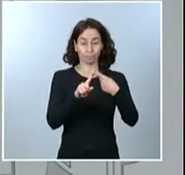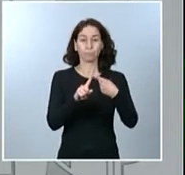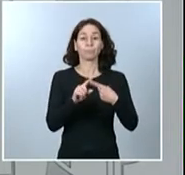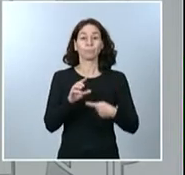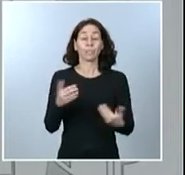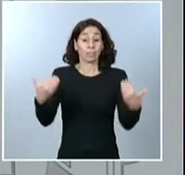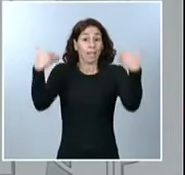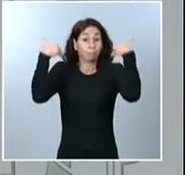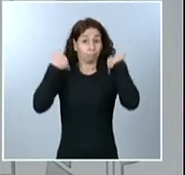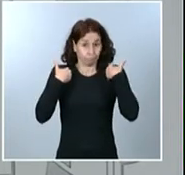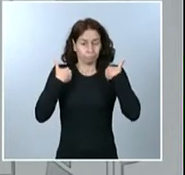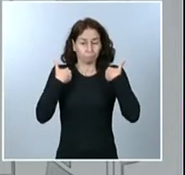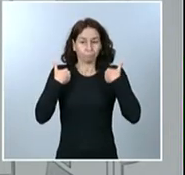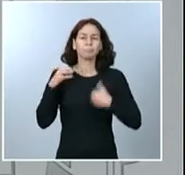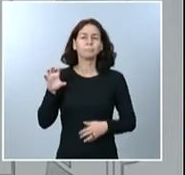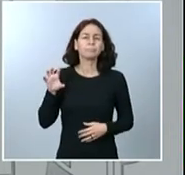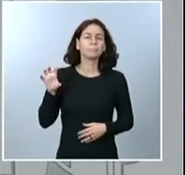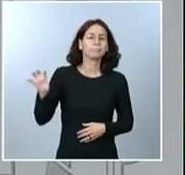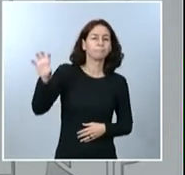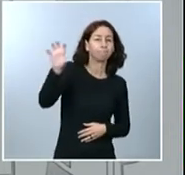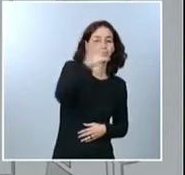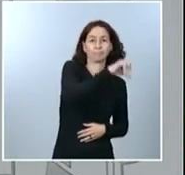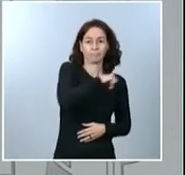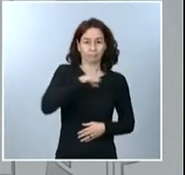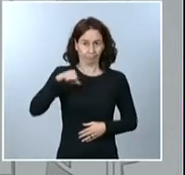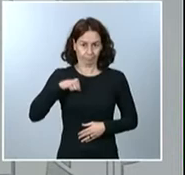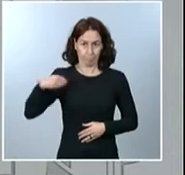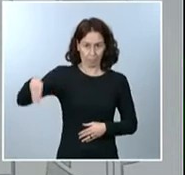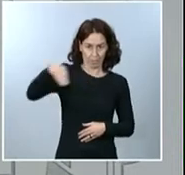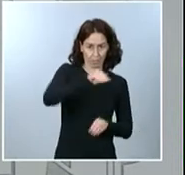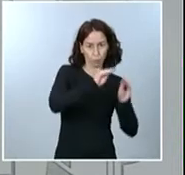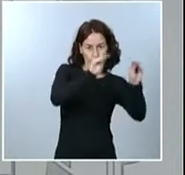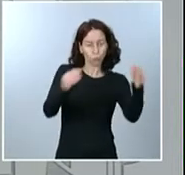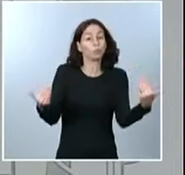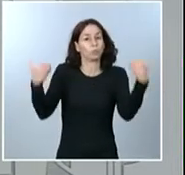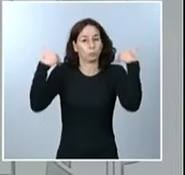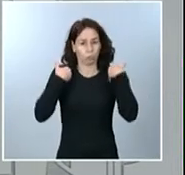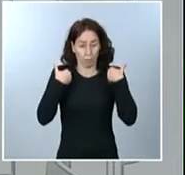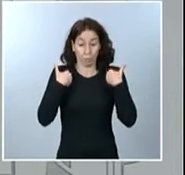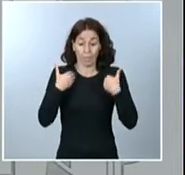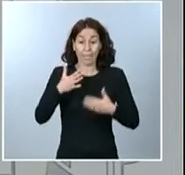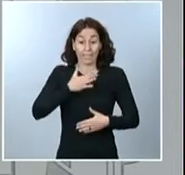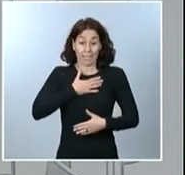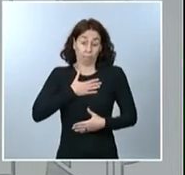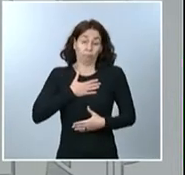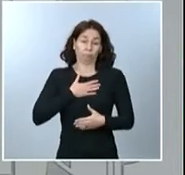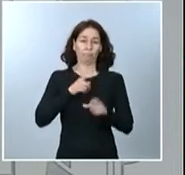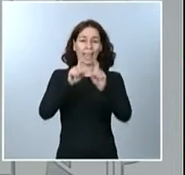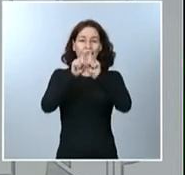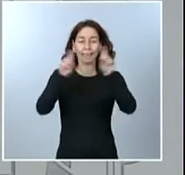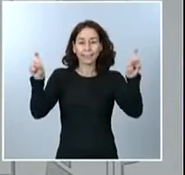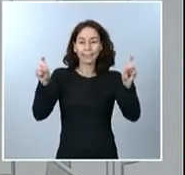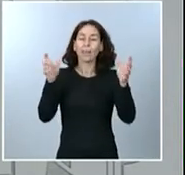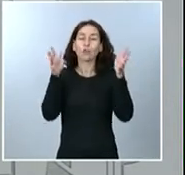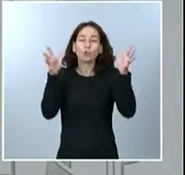el principio, los presidentes y presidentas de los gobiernos autonómicos, y el órgano de cooperación y de cogobernanza será el Consejo Interterritorial de